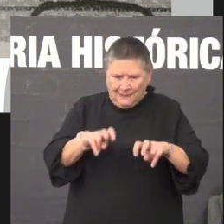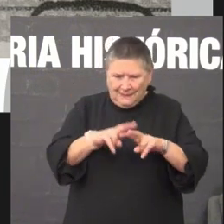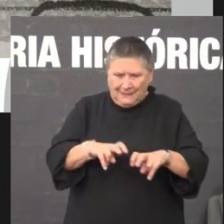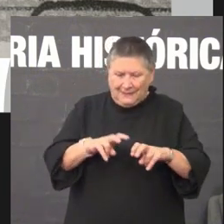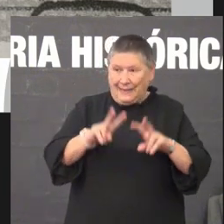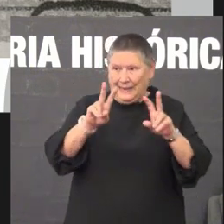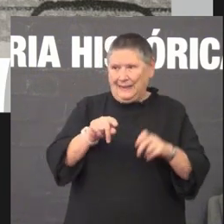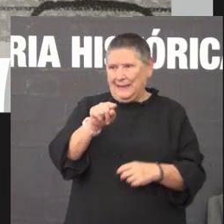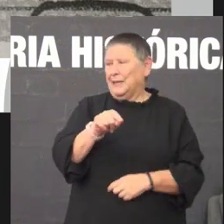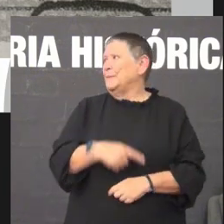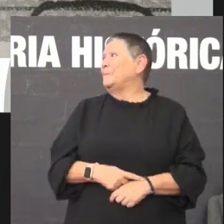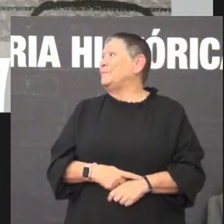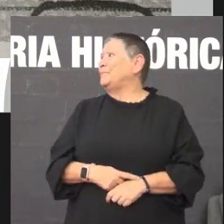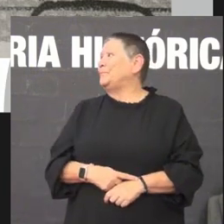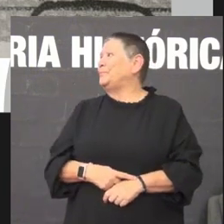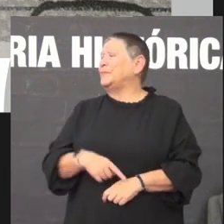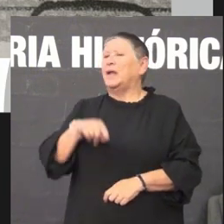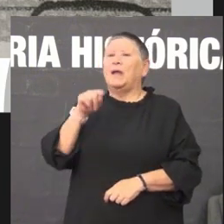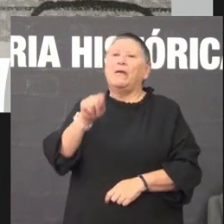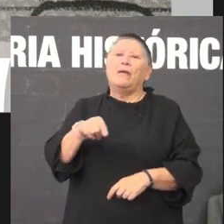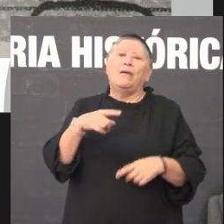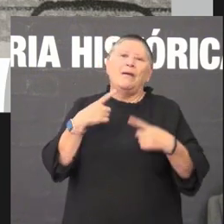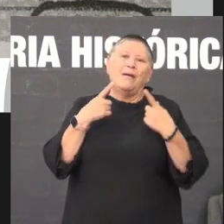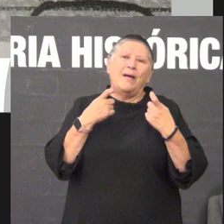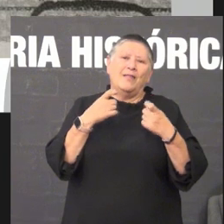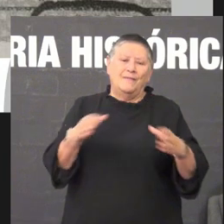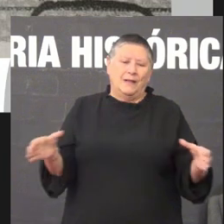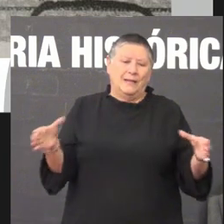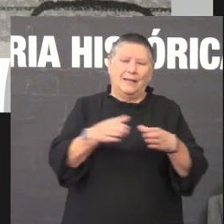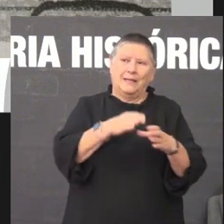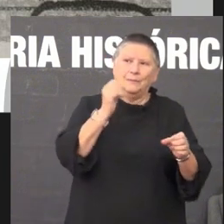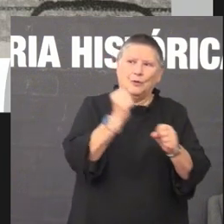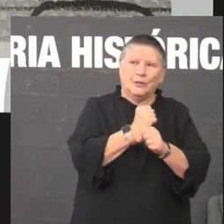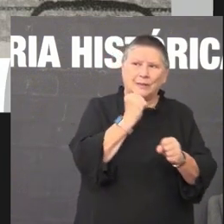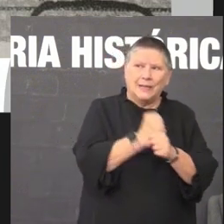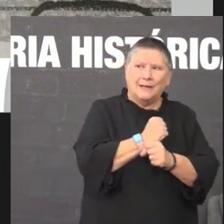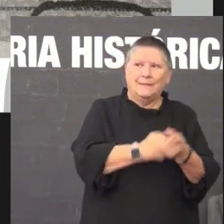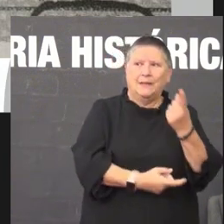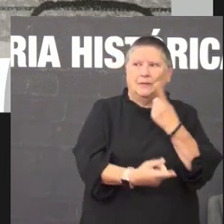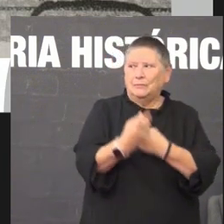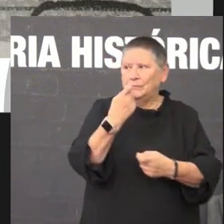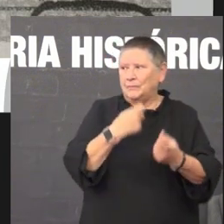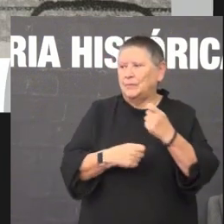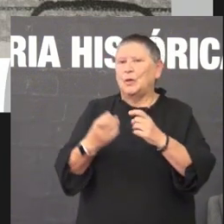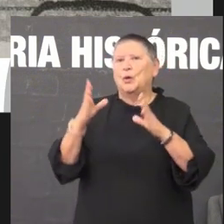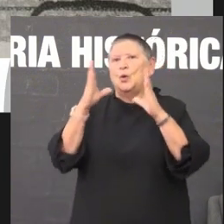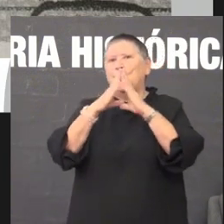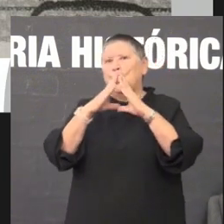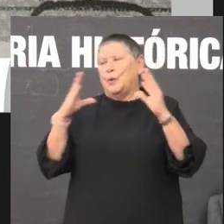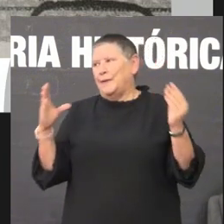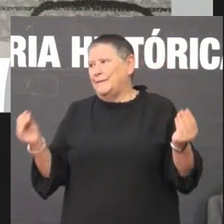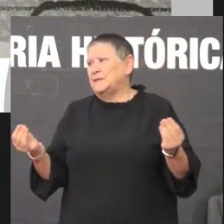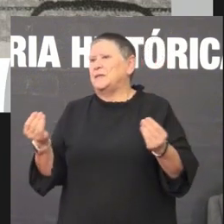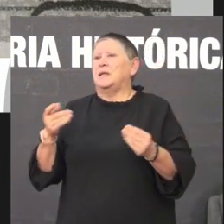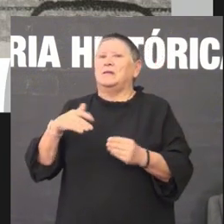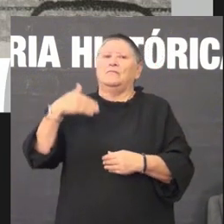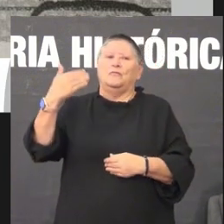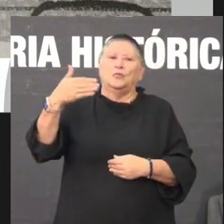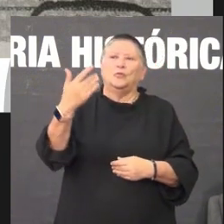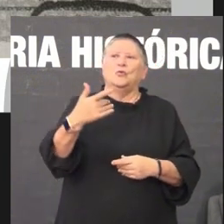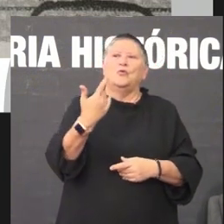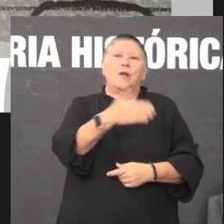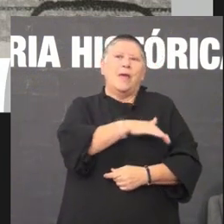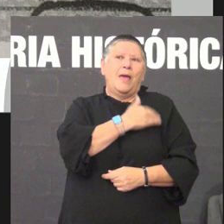e aí sí que é necesario equipos de traballo testes de doutoramento que as universidades Conselho da Cultura Real Academia